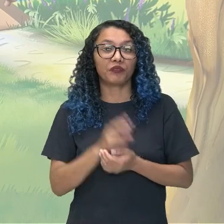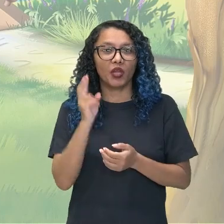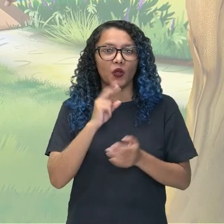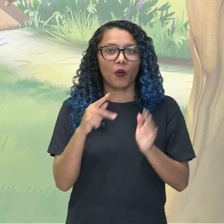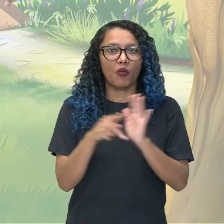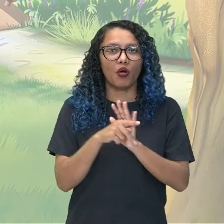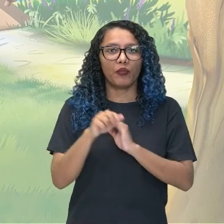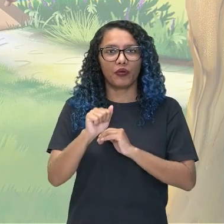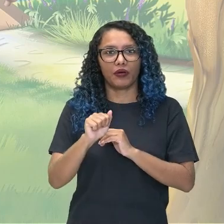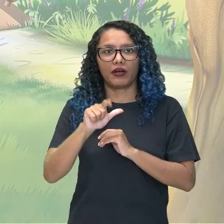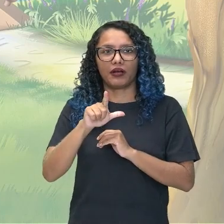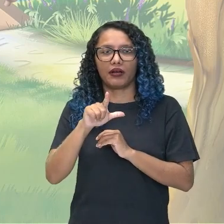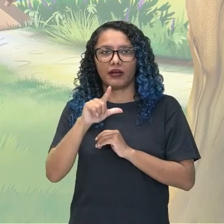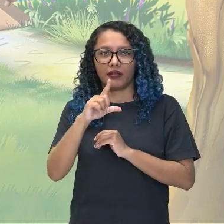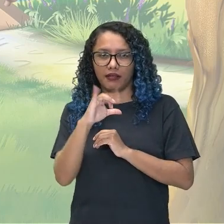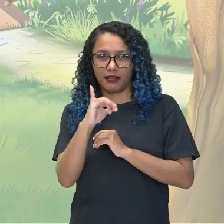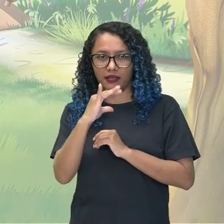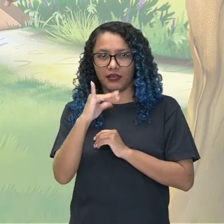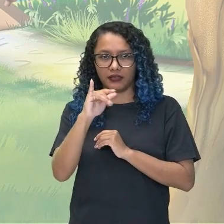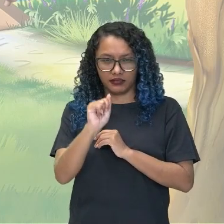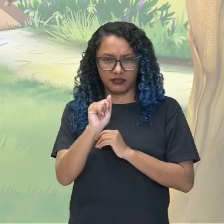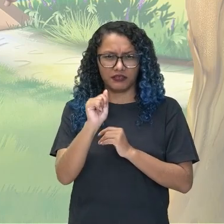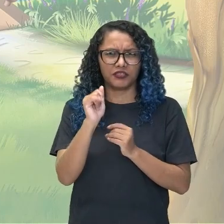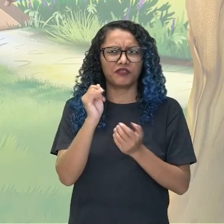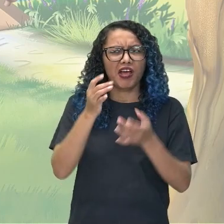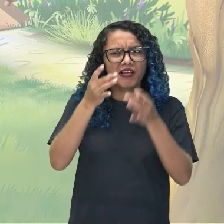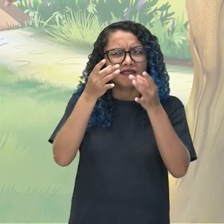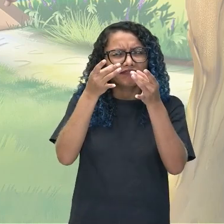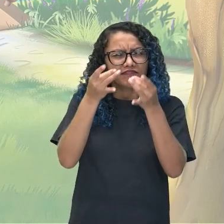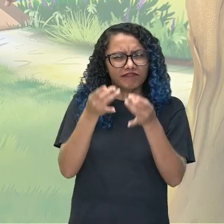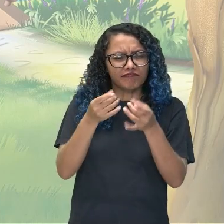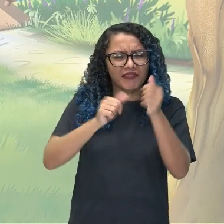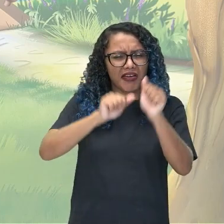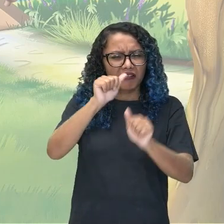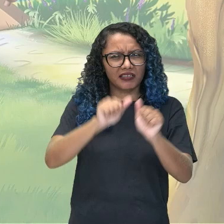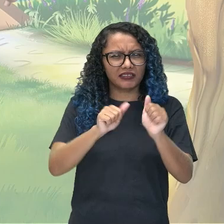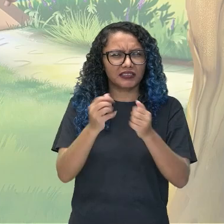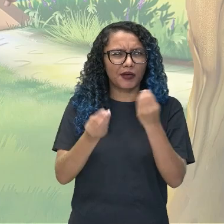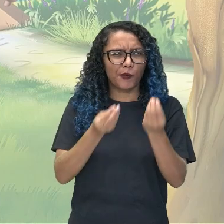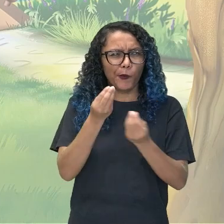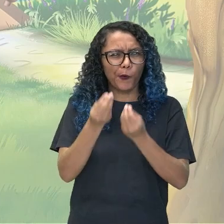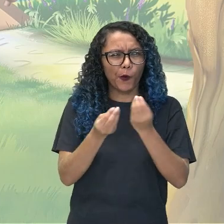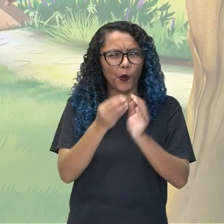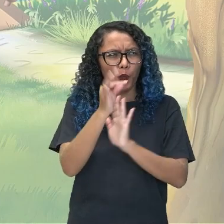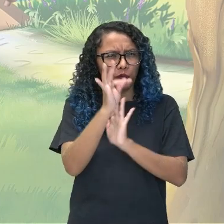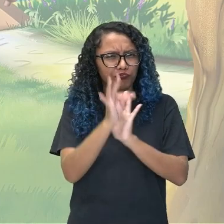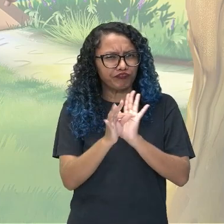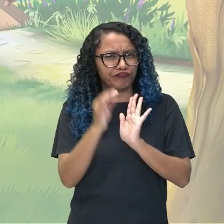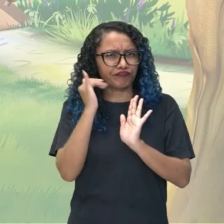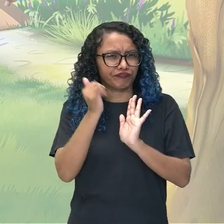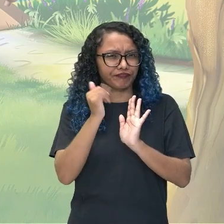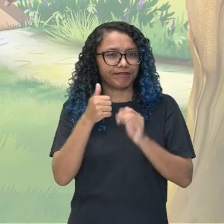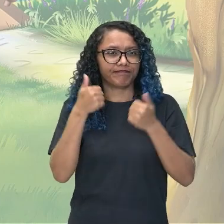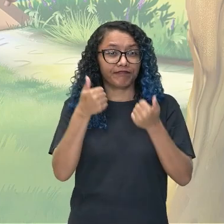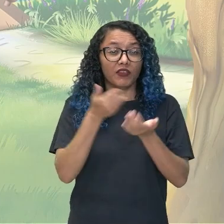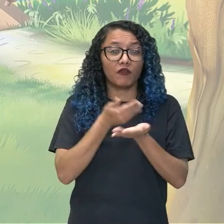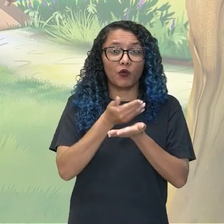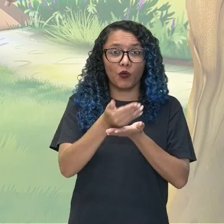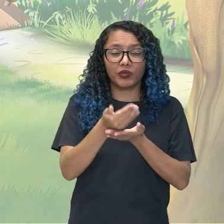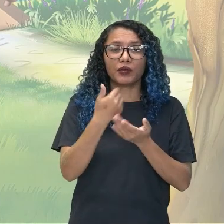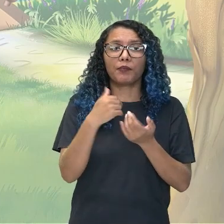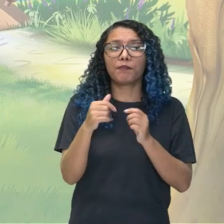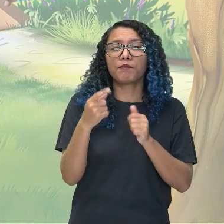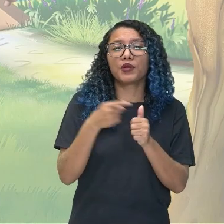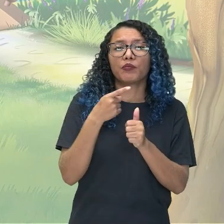analizar toda esta narrativa que acabamos de oír. Entonces, comenzando con el narrador. Entonces,